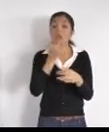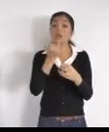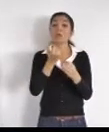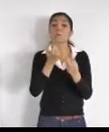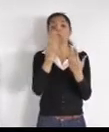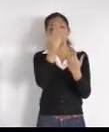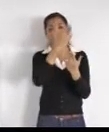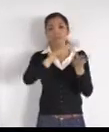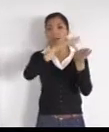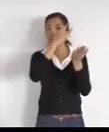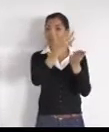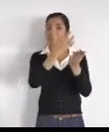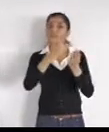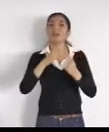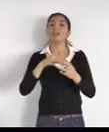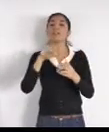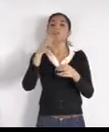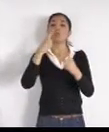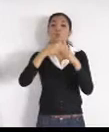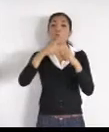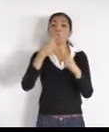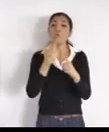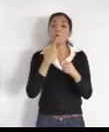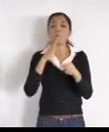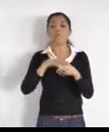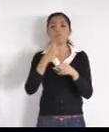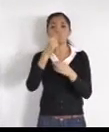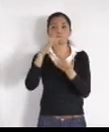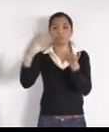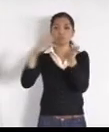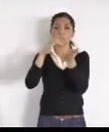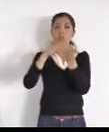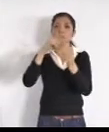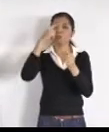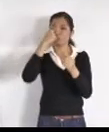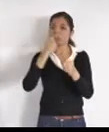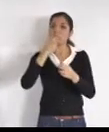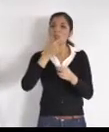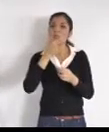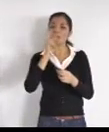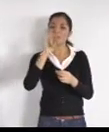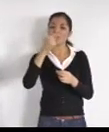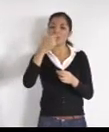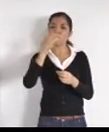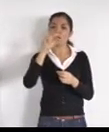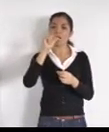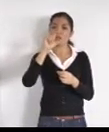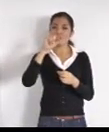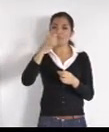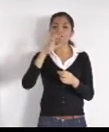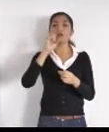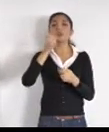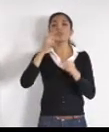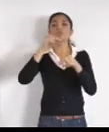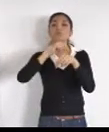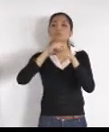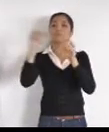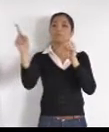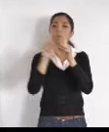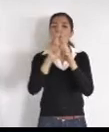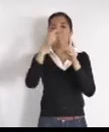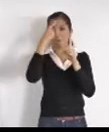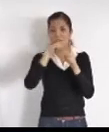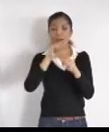internacional en el tema de la detección oportuna de este problema oftalmológico. Se le hizo un reconocimiento al doctor y